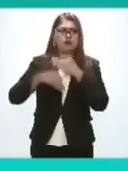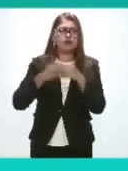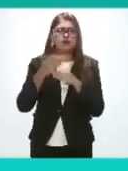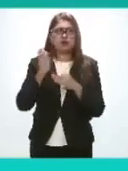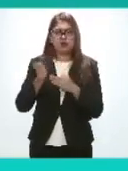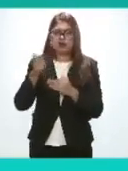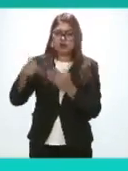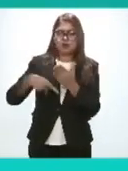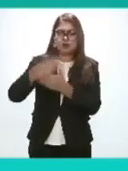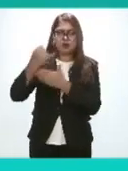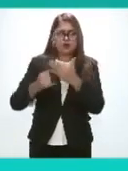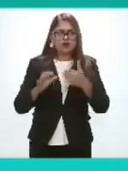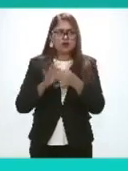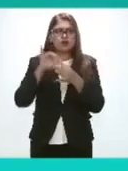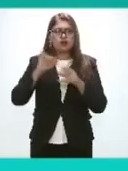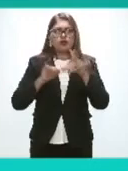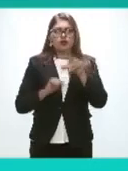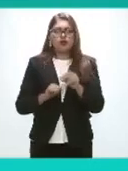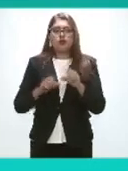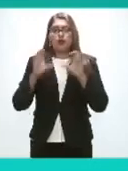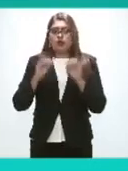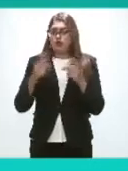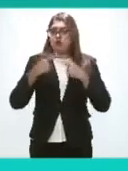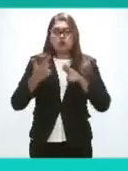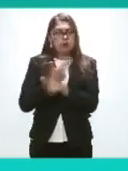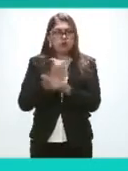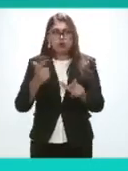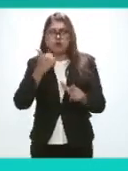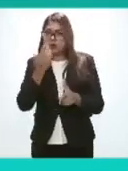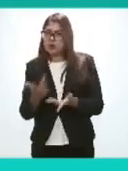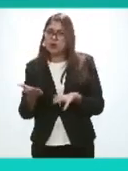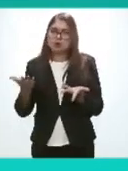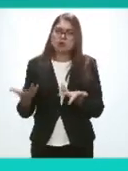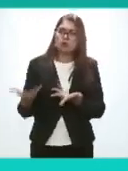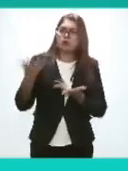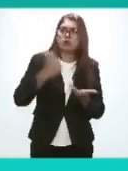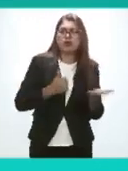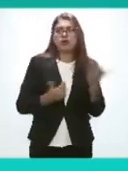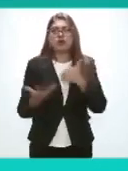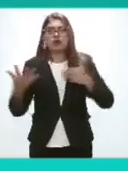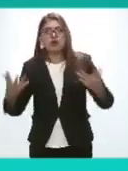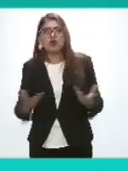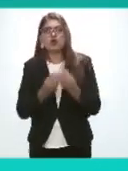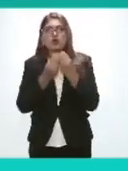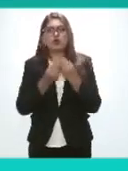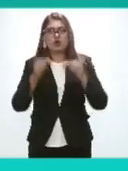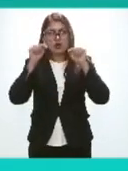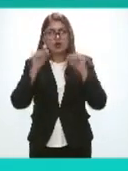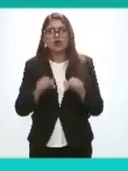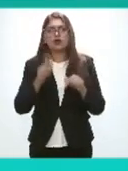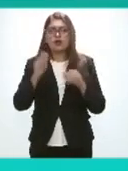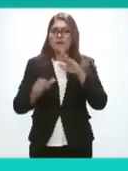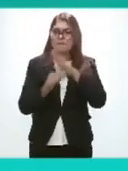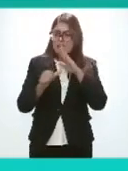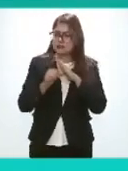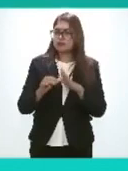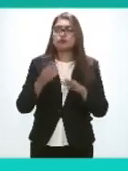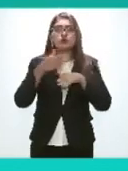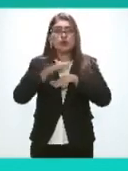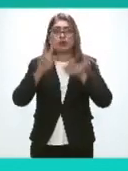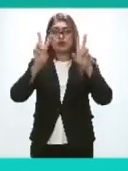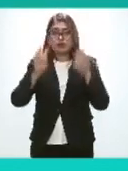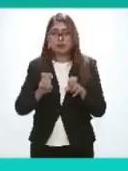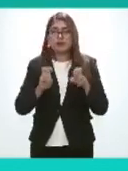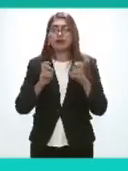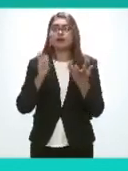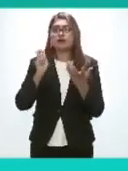proyecto o no sino que cualquiera que se quiso sumar se sumó mesas abiertas en temas transversales de datos personales